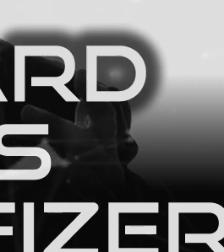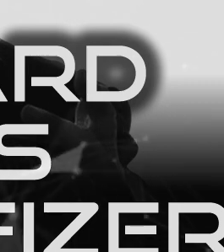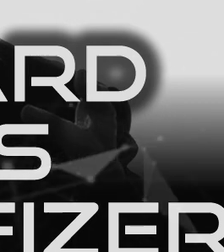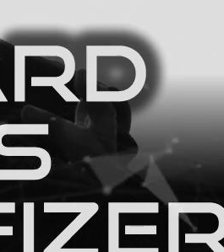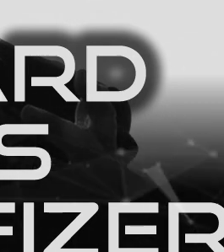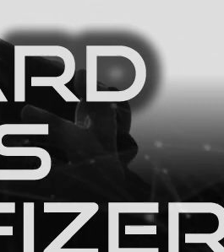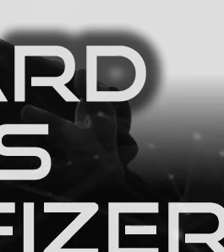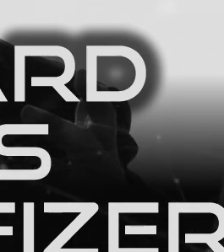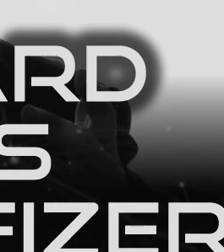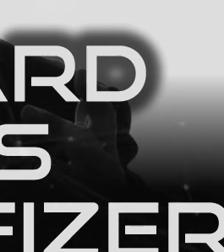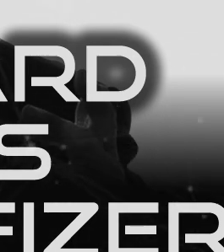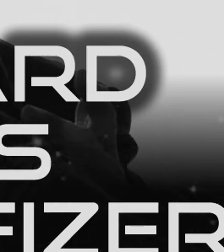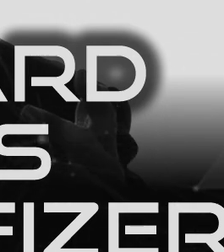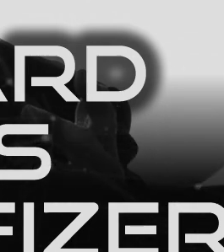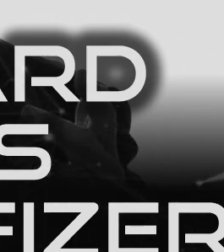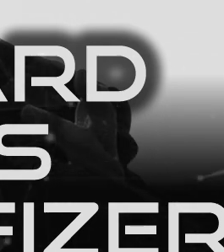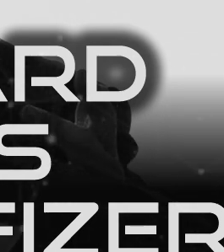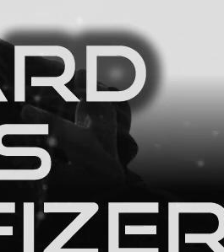reciente de nuestro canal.